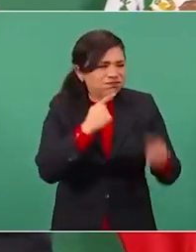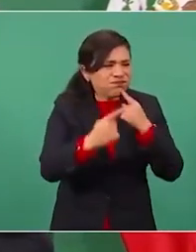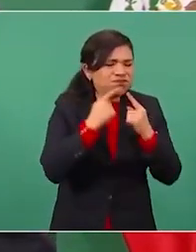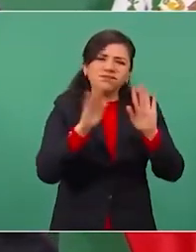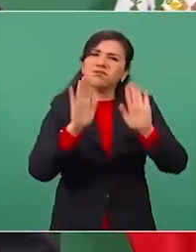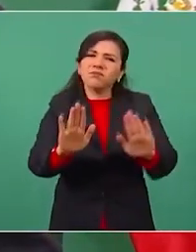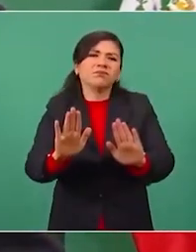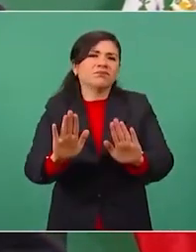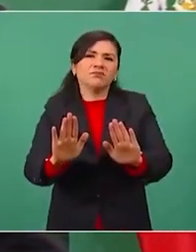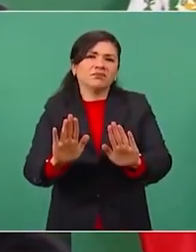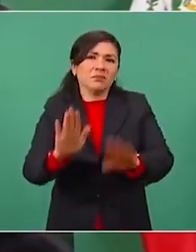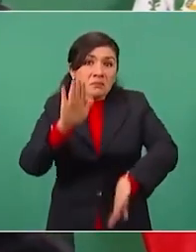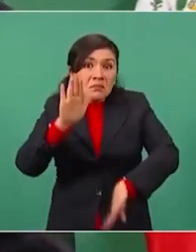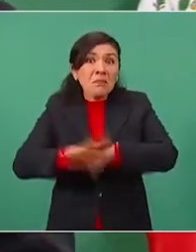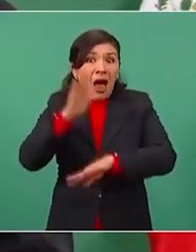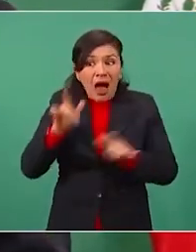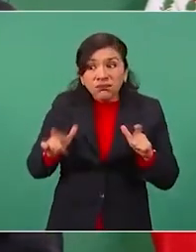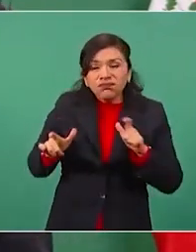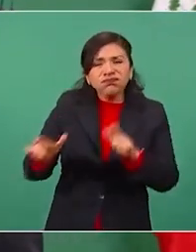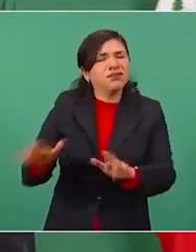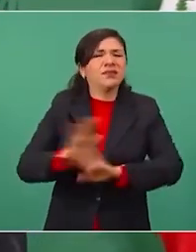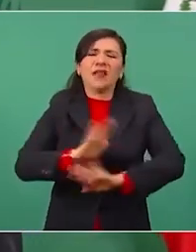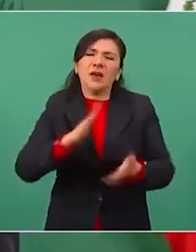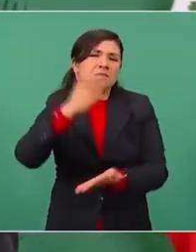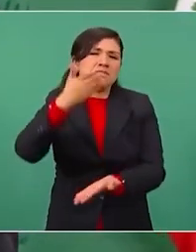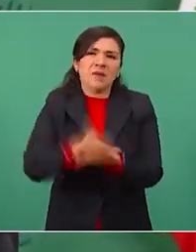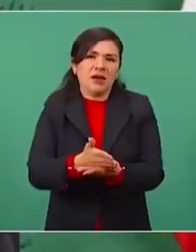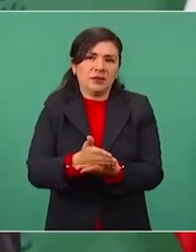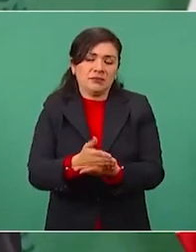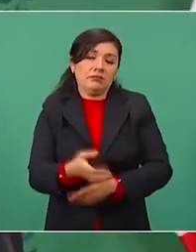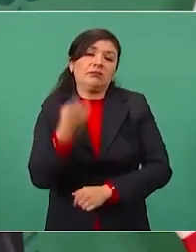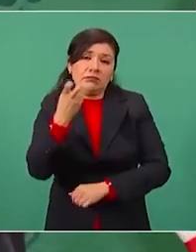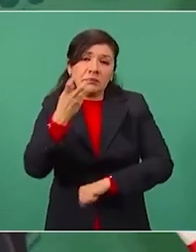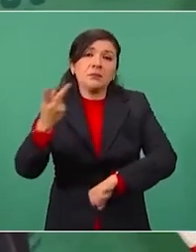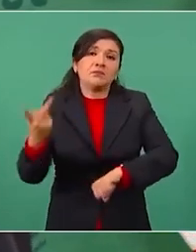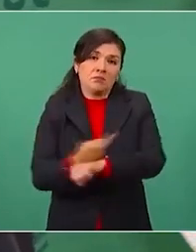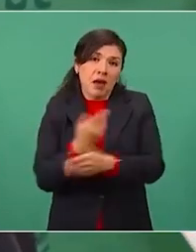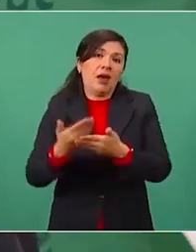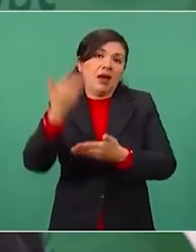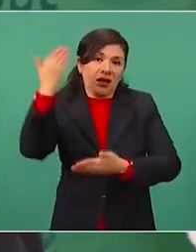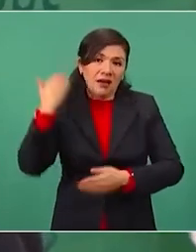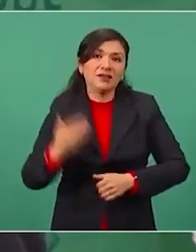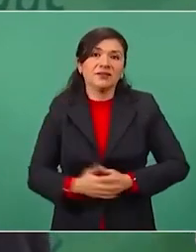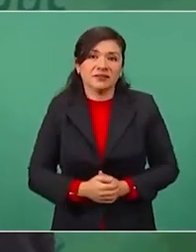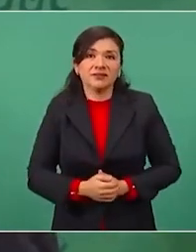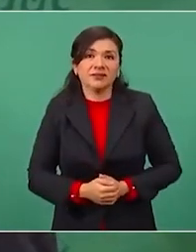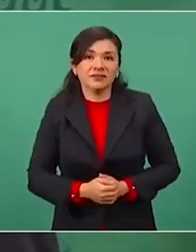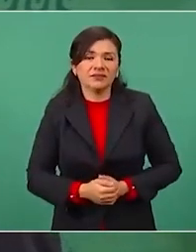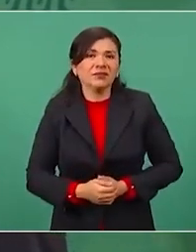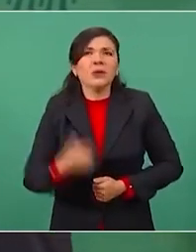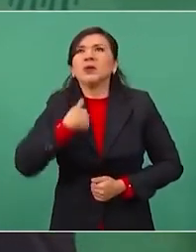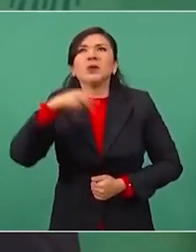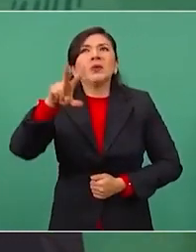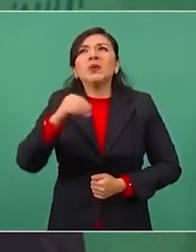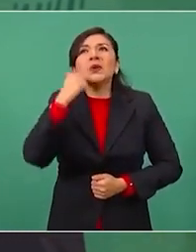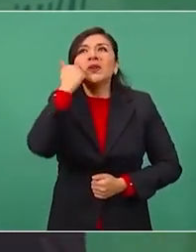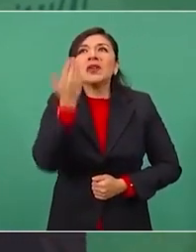lo que sucedió o sea este no quisimos